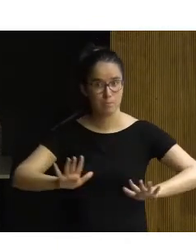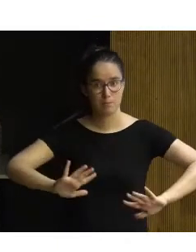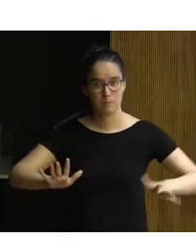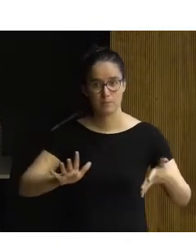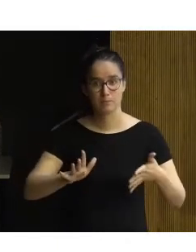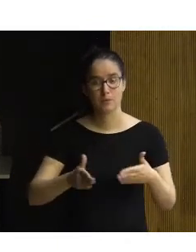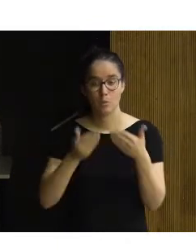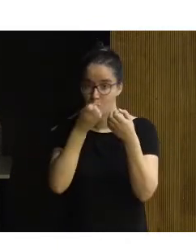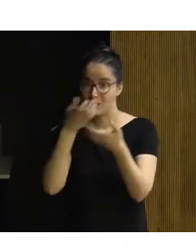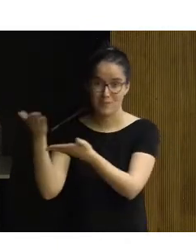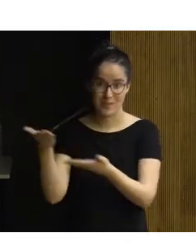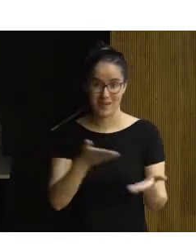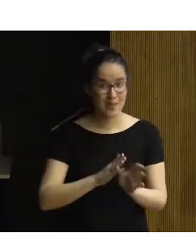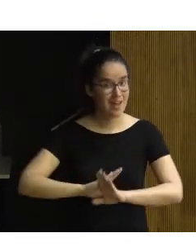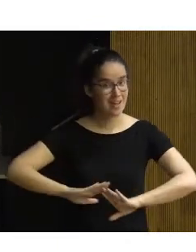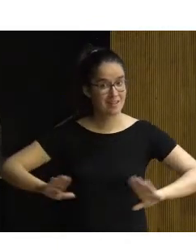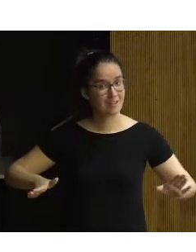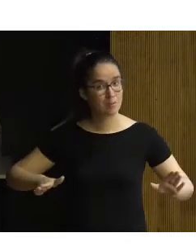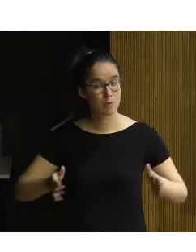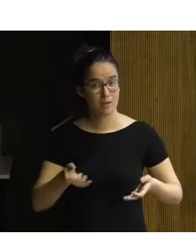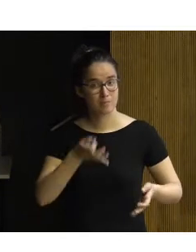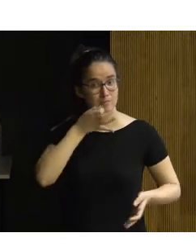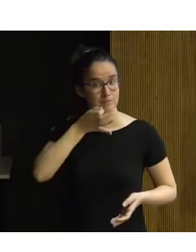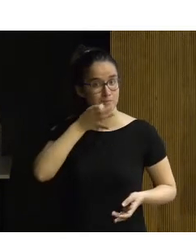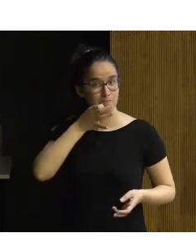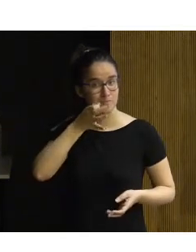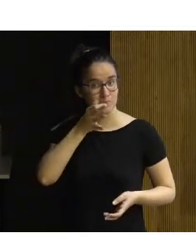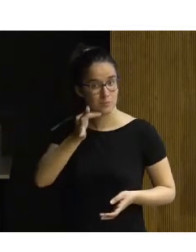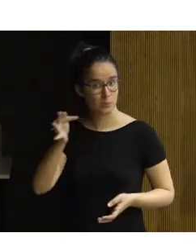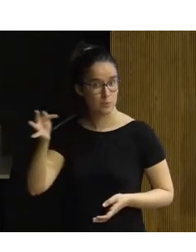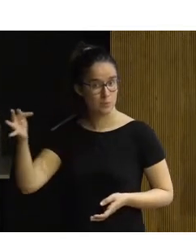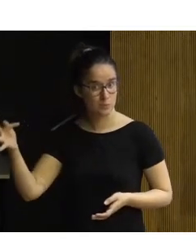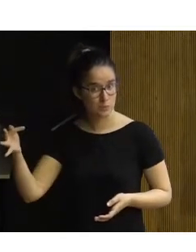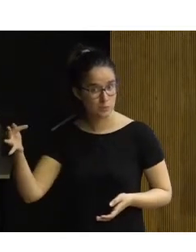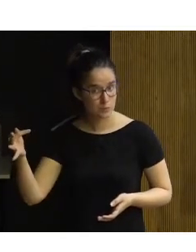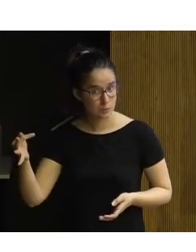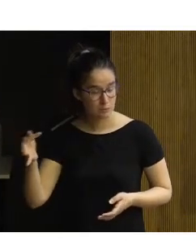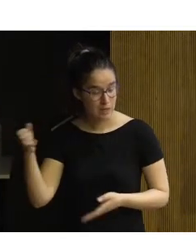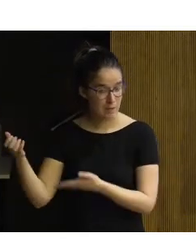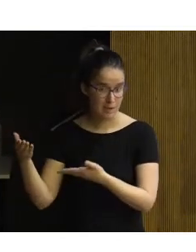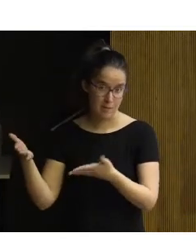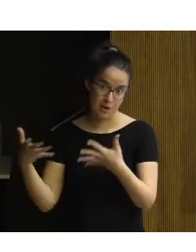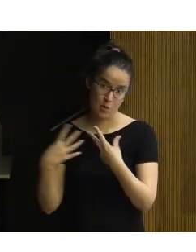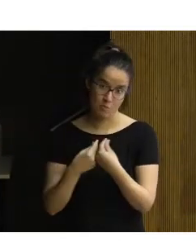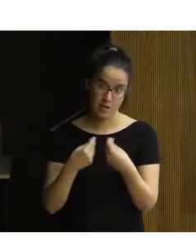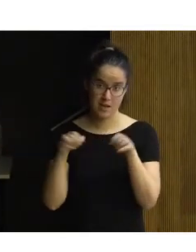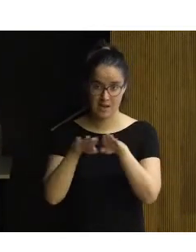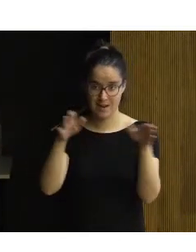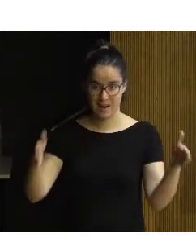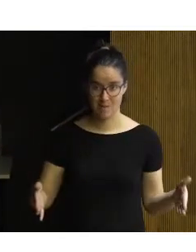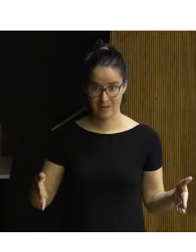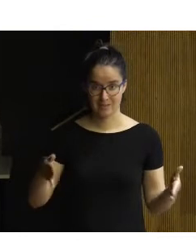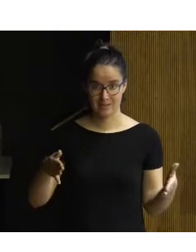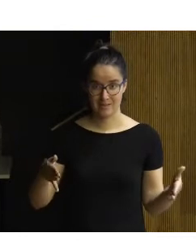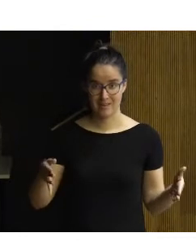quiero darles la bienvenida, y voy a ir cediendo la palabra a quienes me acompañan en la mesa en